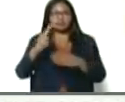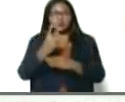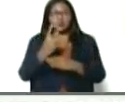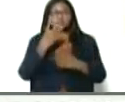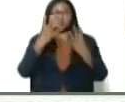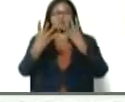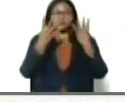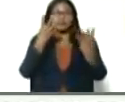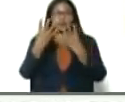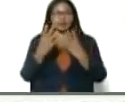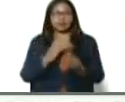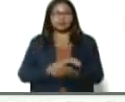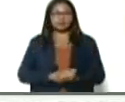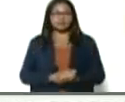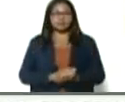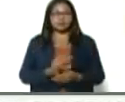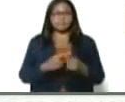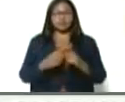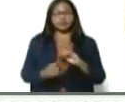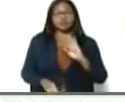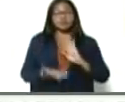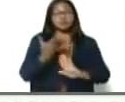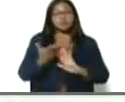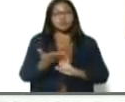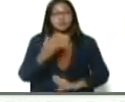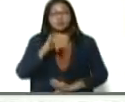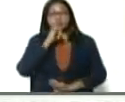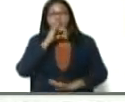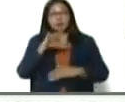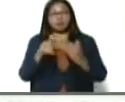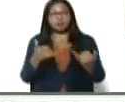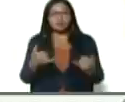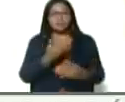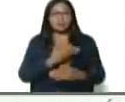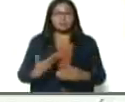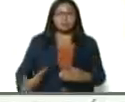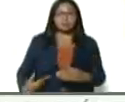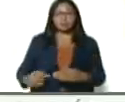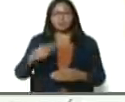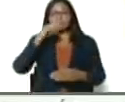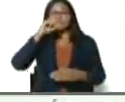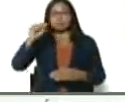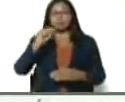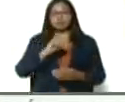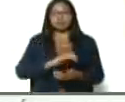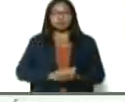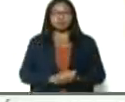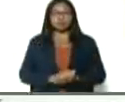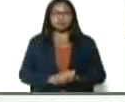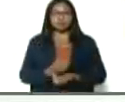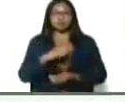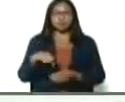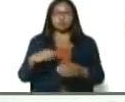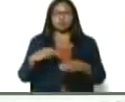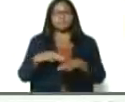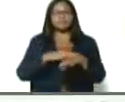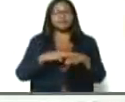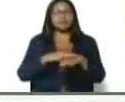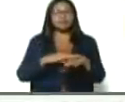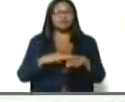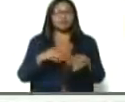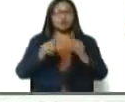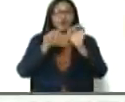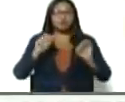agropecuaria, pero es importante, anunciar, gracias, a nuestro presidente, Nicolás Maduro Moro, nuestro ministro, comandante, Castro